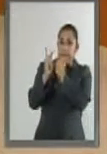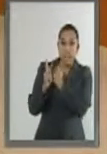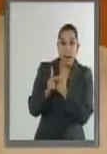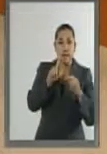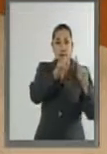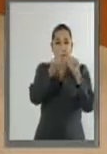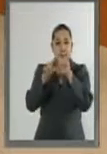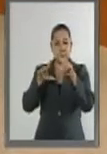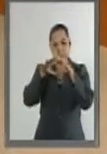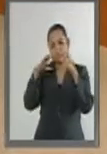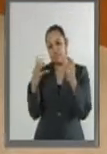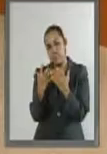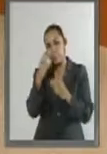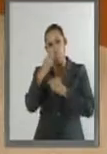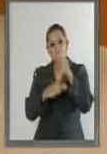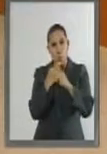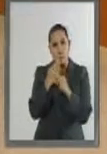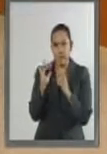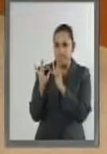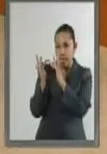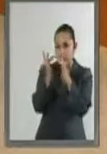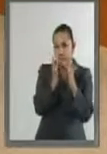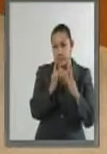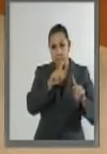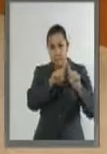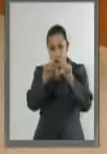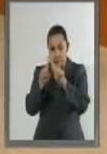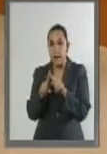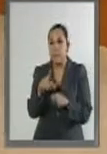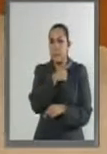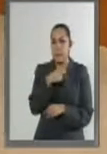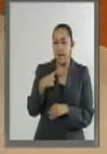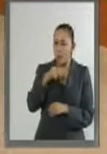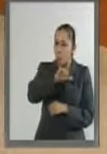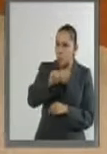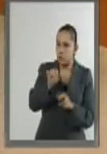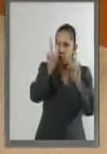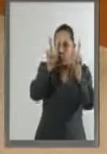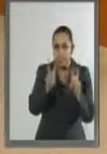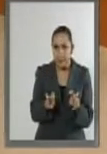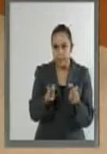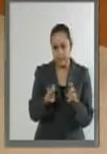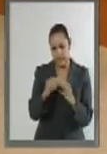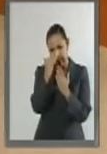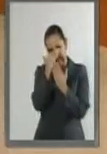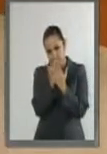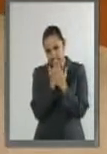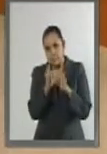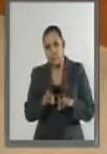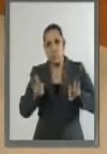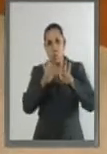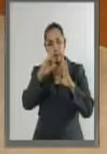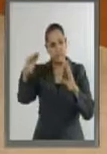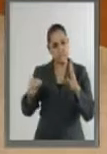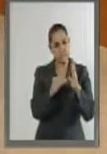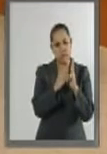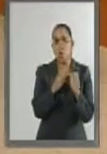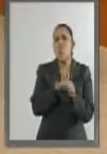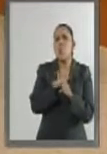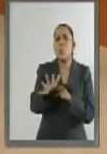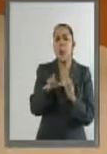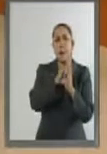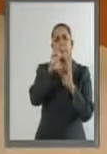de cara a los nuevos retos de la agenda global, como el cambio climático, el fenómeno